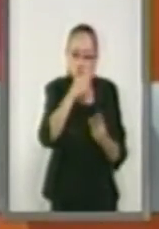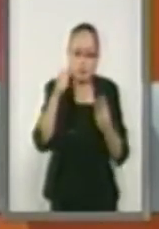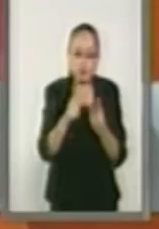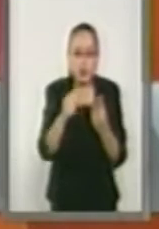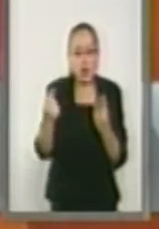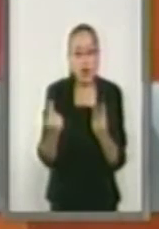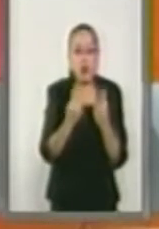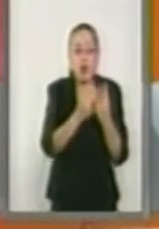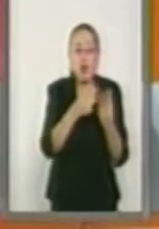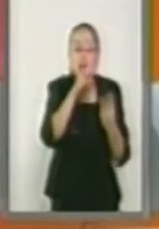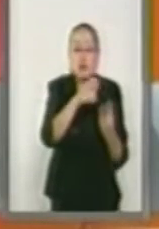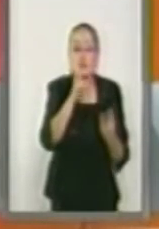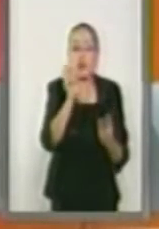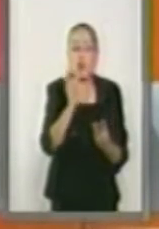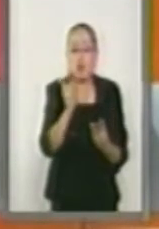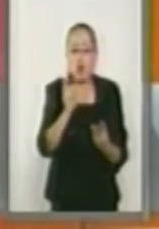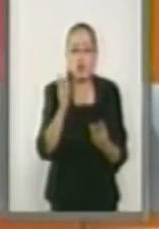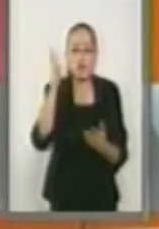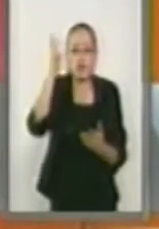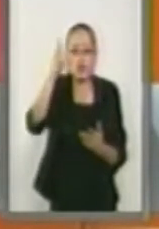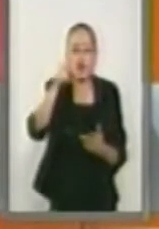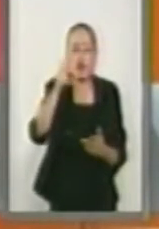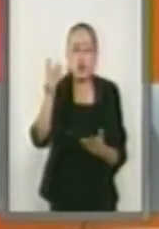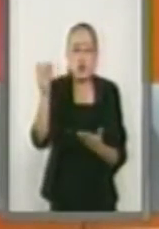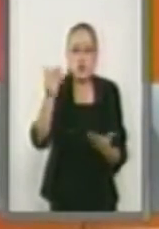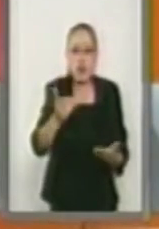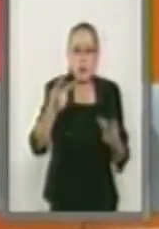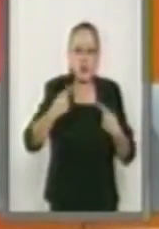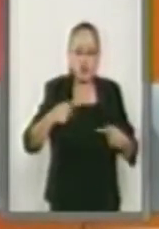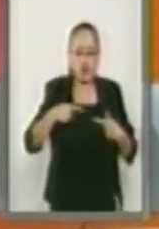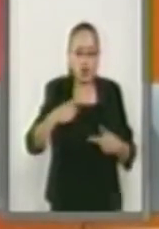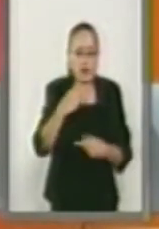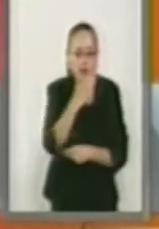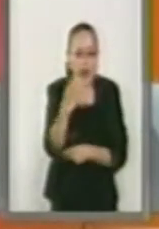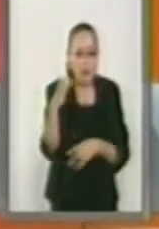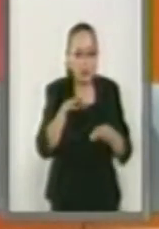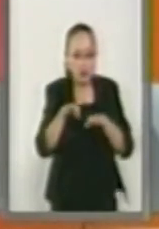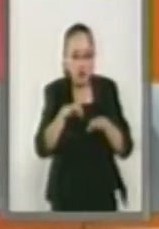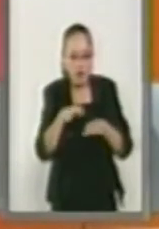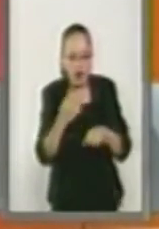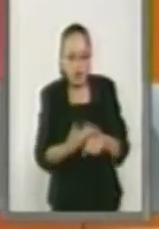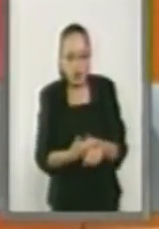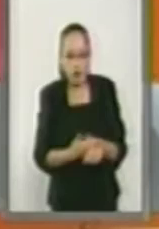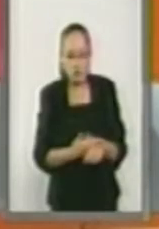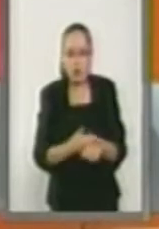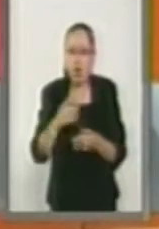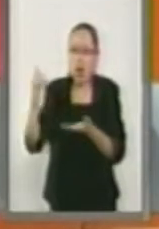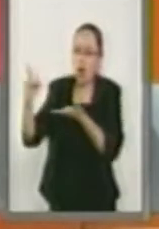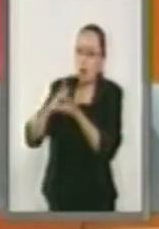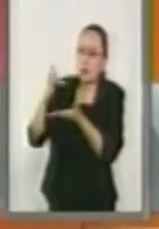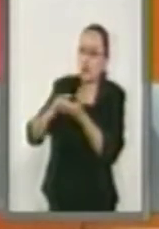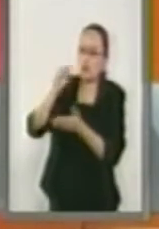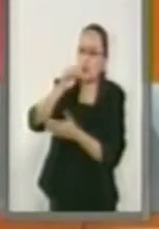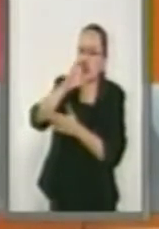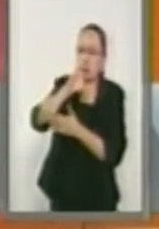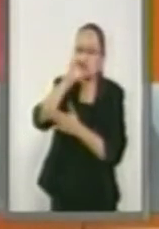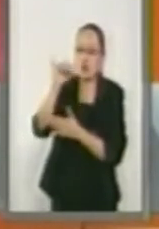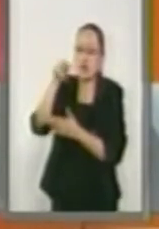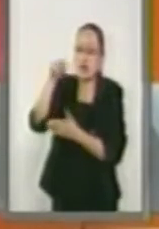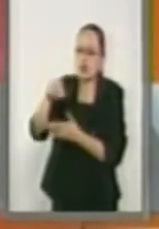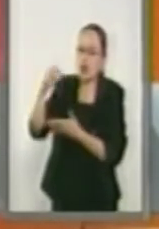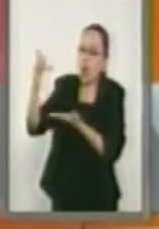ser ya tres, cuando lleguen los campesinos a pedir el apoyo a la Corte, la producción de la Corte,